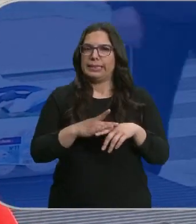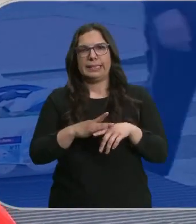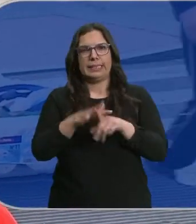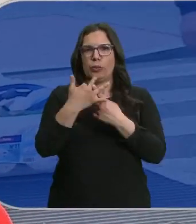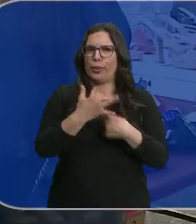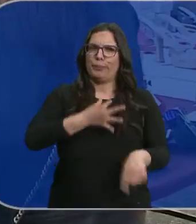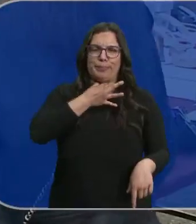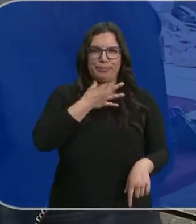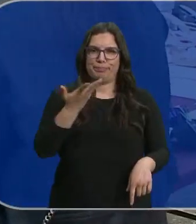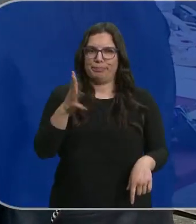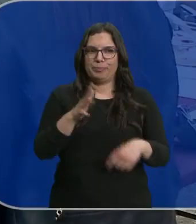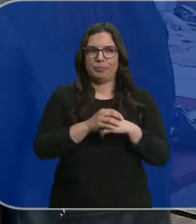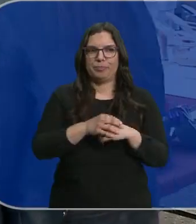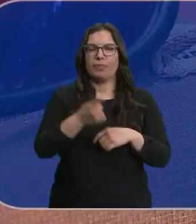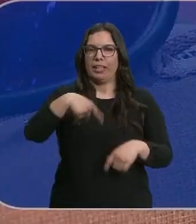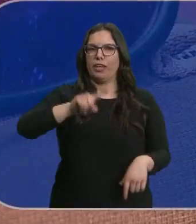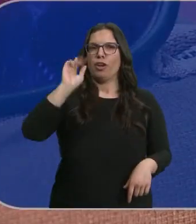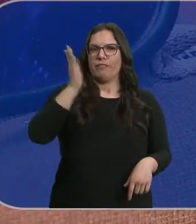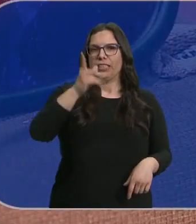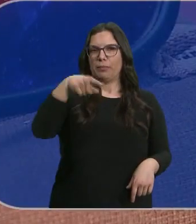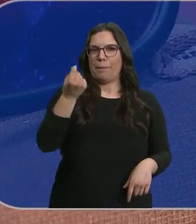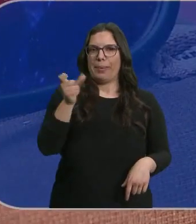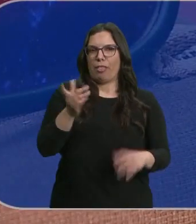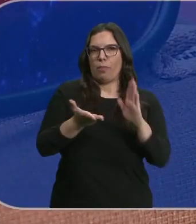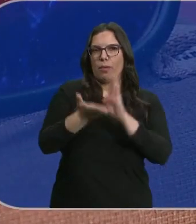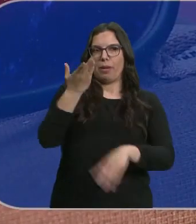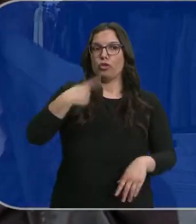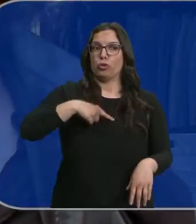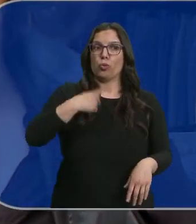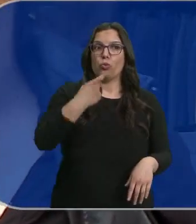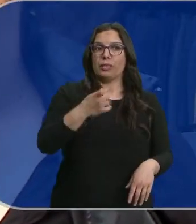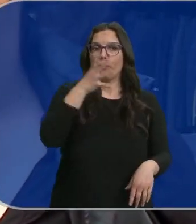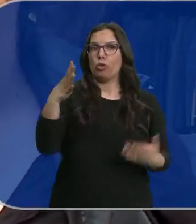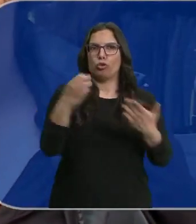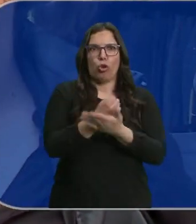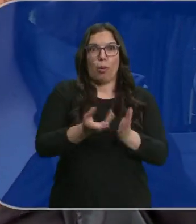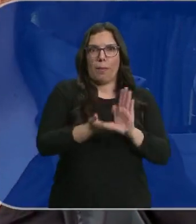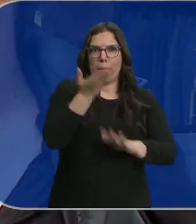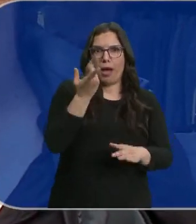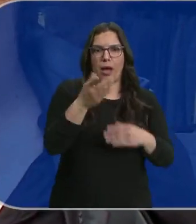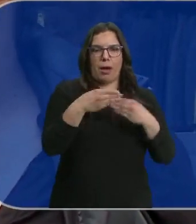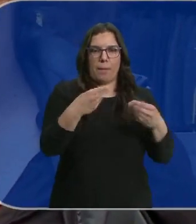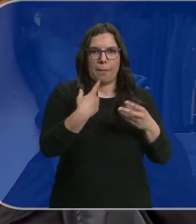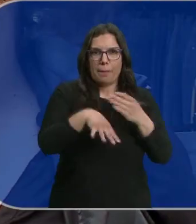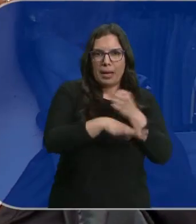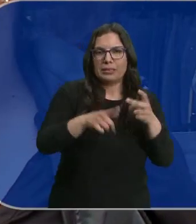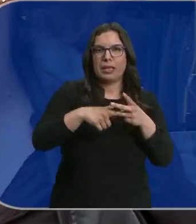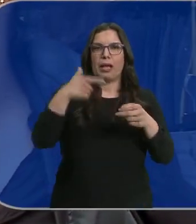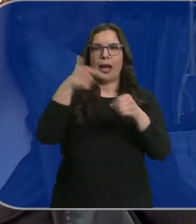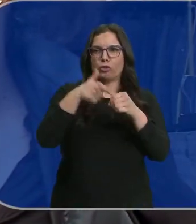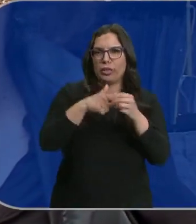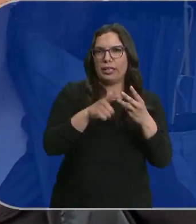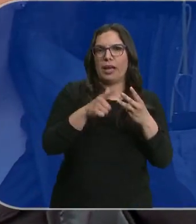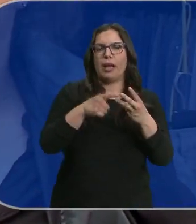apuradita. No son ajenos a la inflación. Nos está costando muchísimo, porque sube todo. La materia prima, los peajes, el